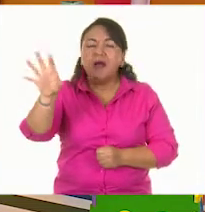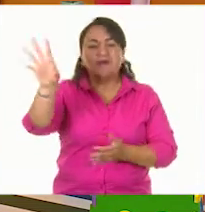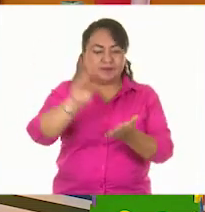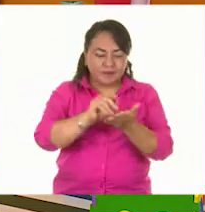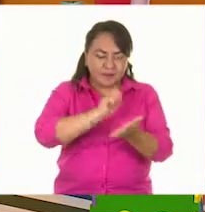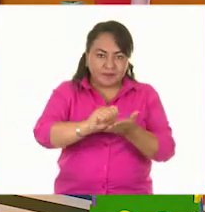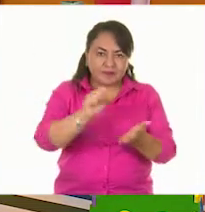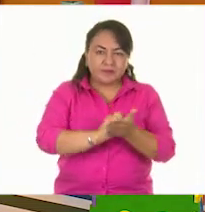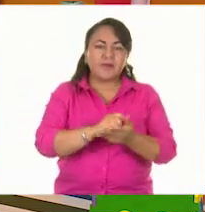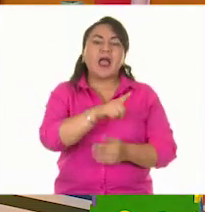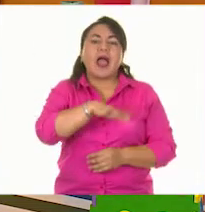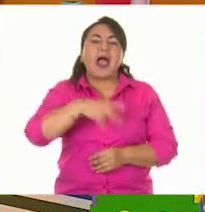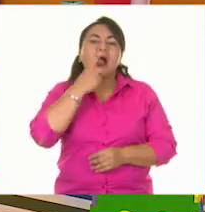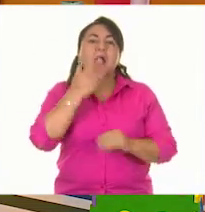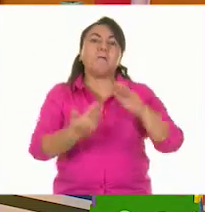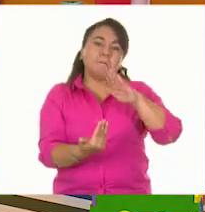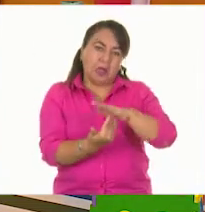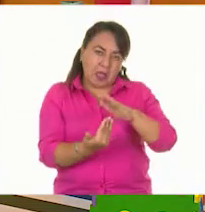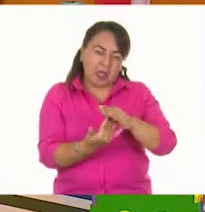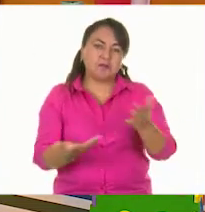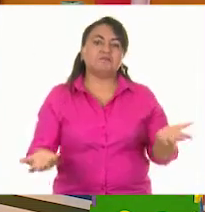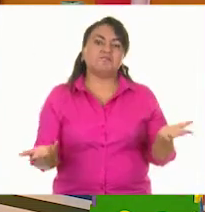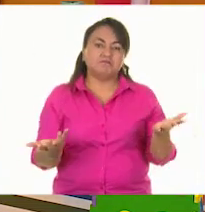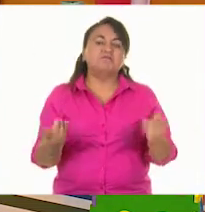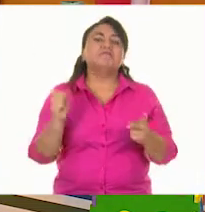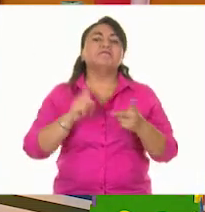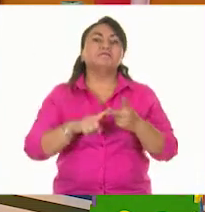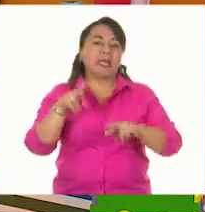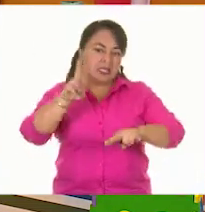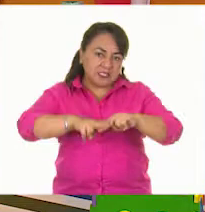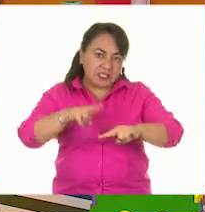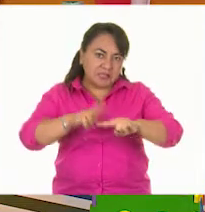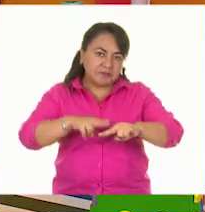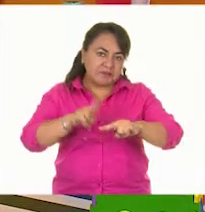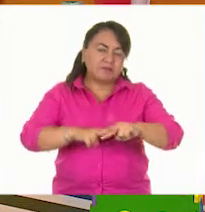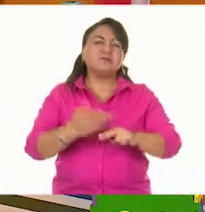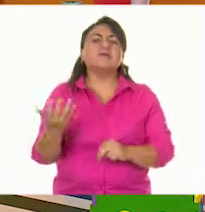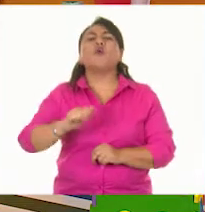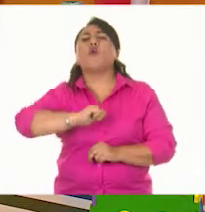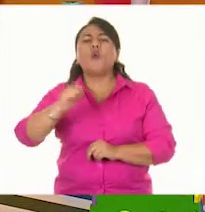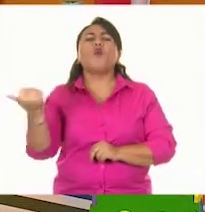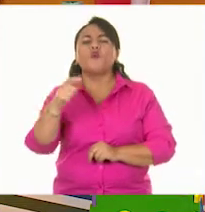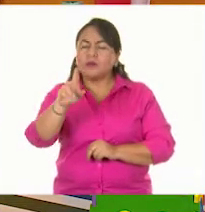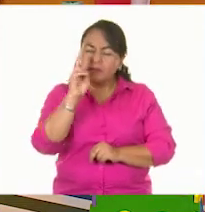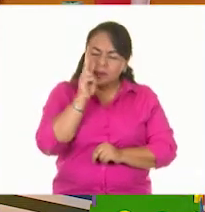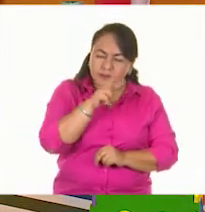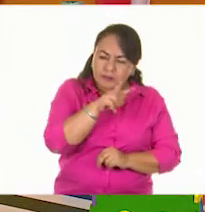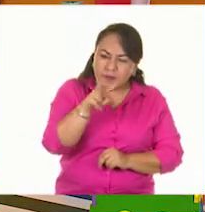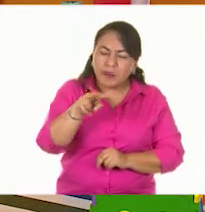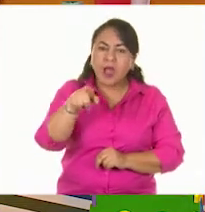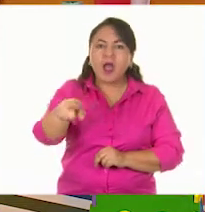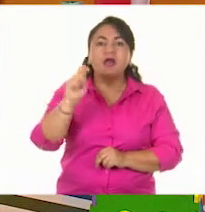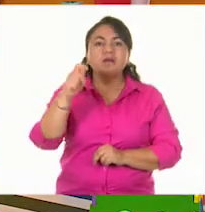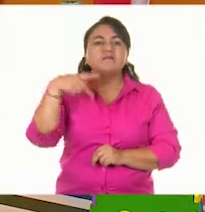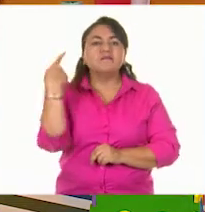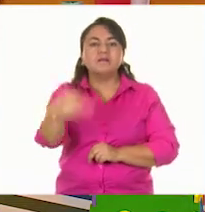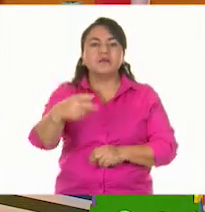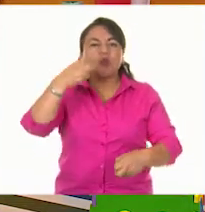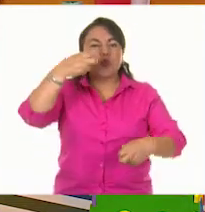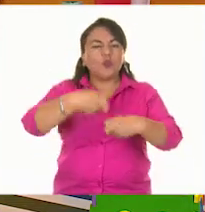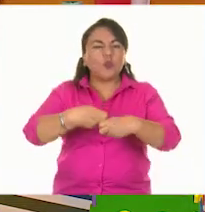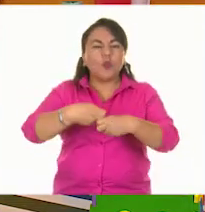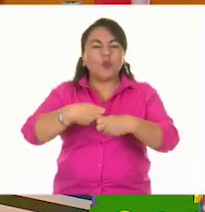Puede ser, ya dijo Alexia, la mesa, puede ser una silla. ¿Qué otro objeto identifican que es un sólido?